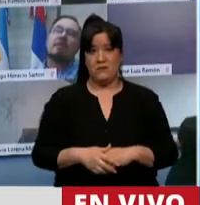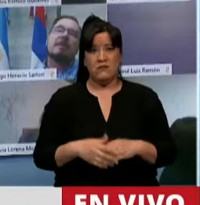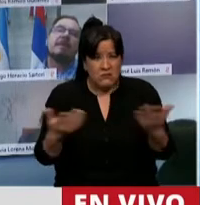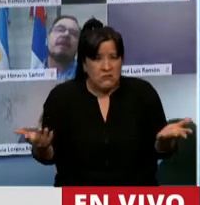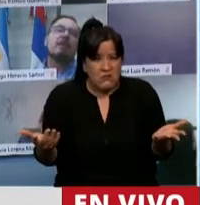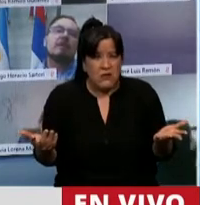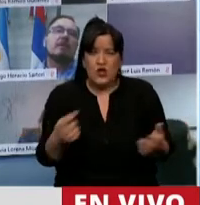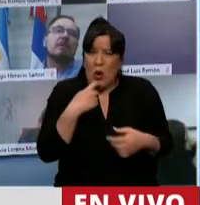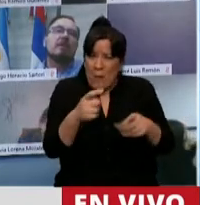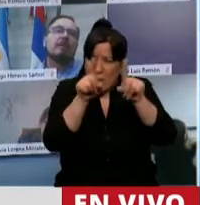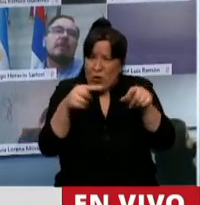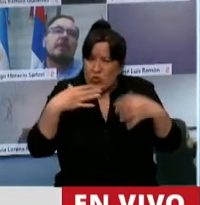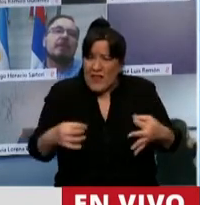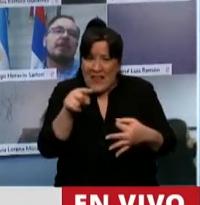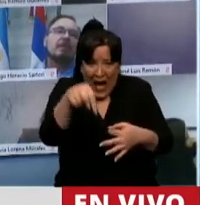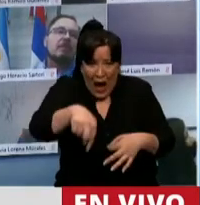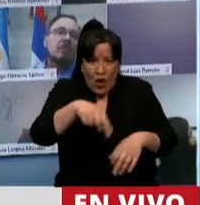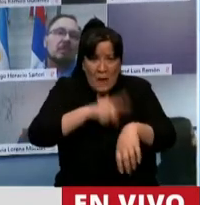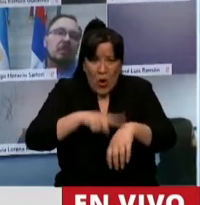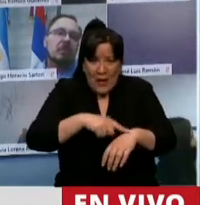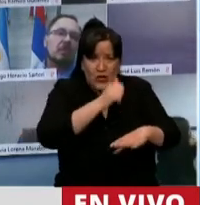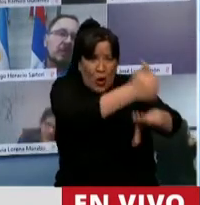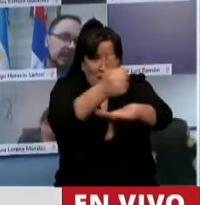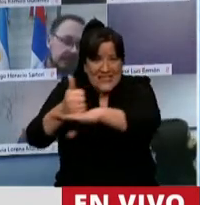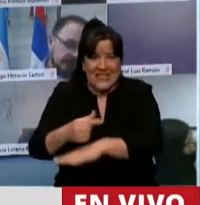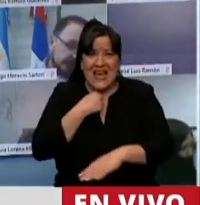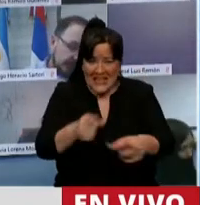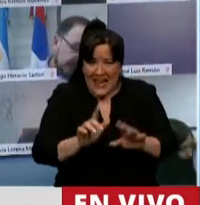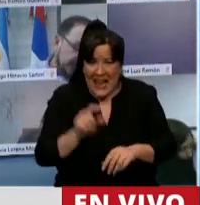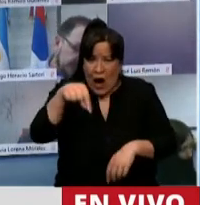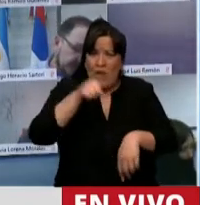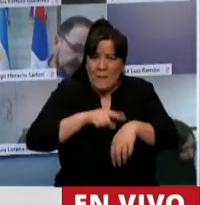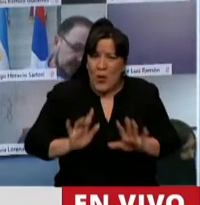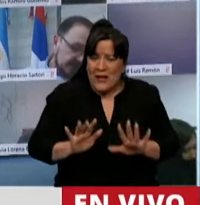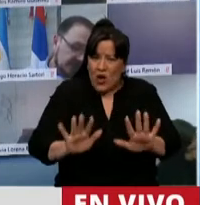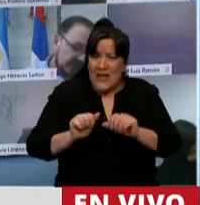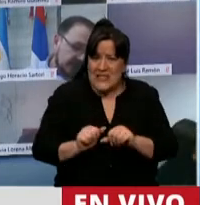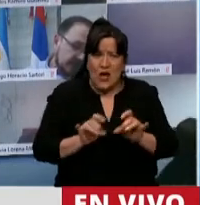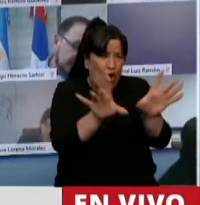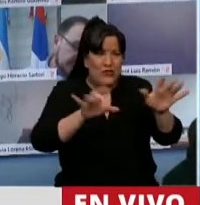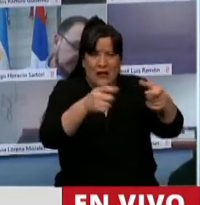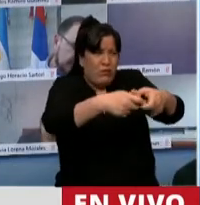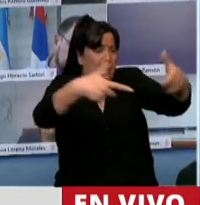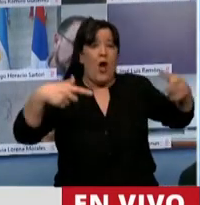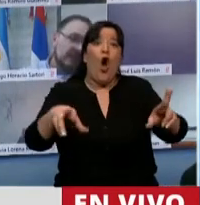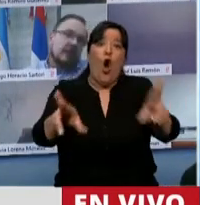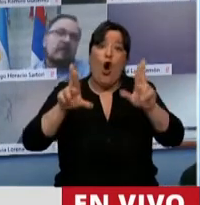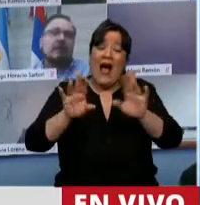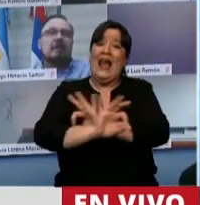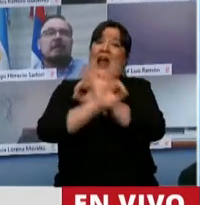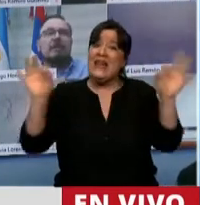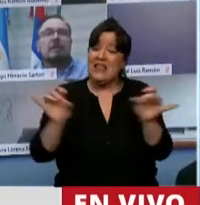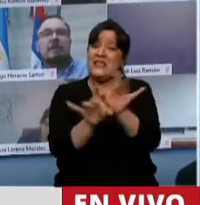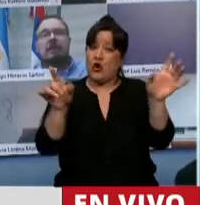Yo le pregunto de verdad a los diputados y a las diputadas de la oposición. ¿Este es el momento? Ojalá que nadie se contagie en